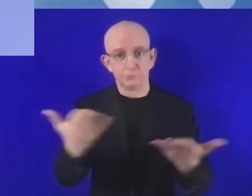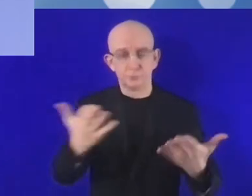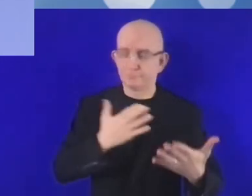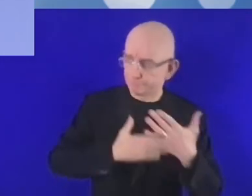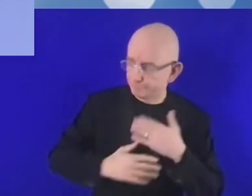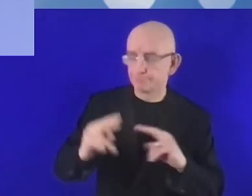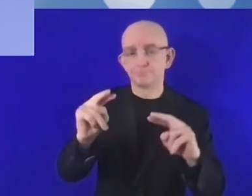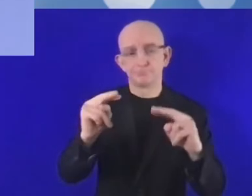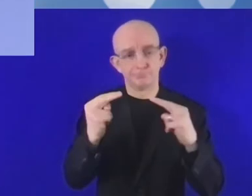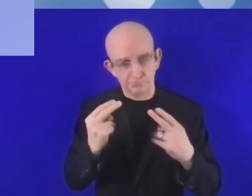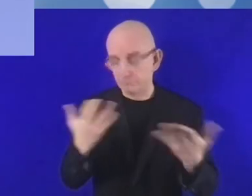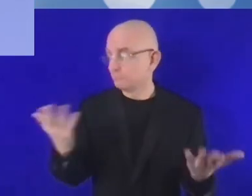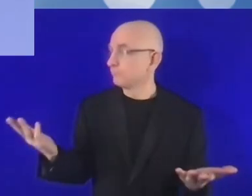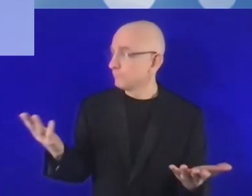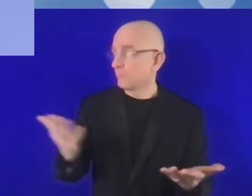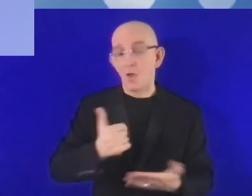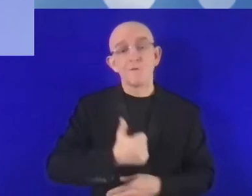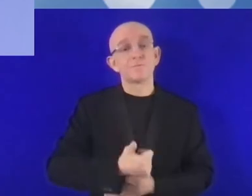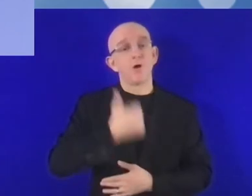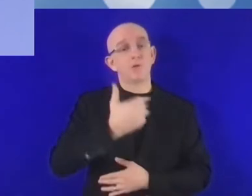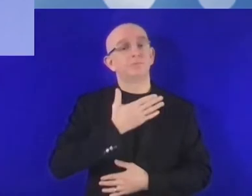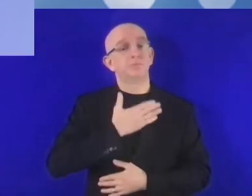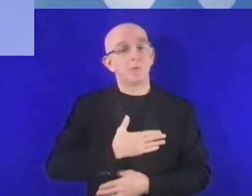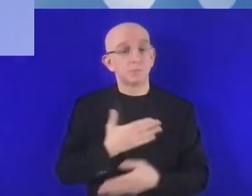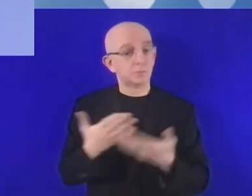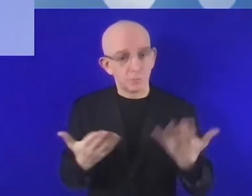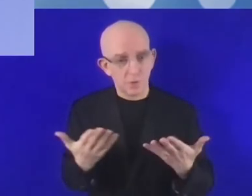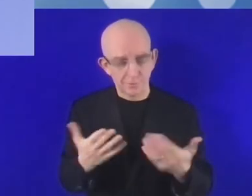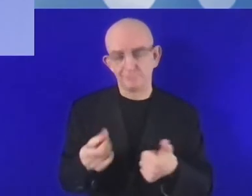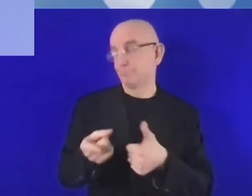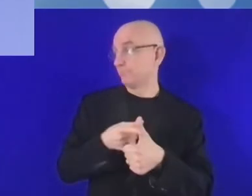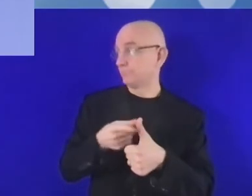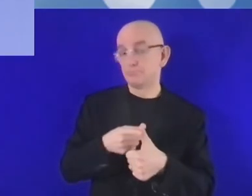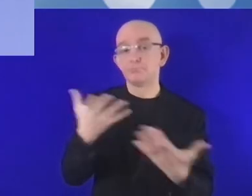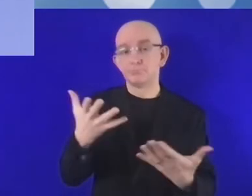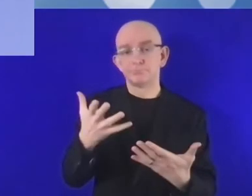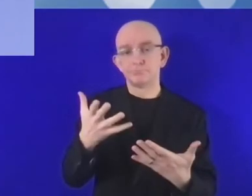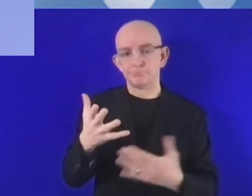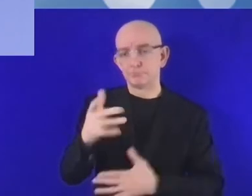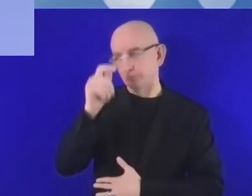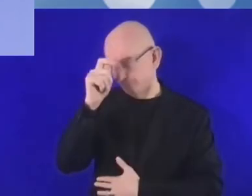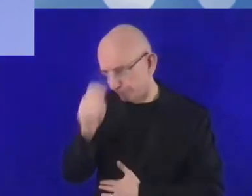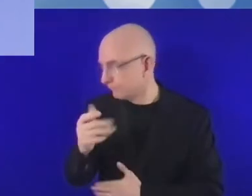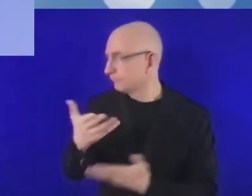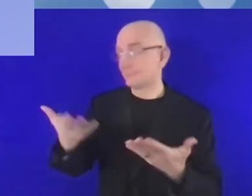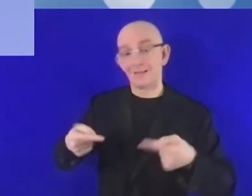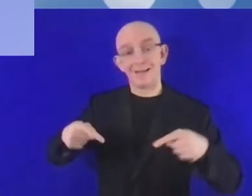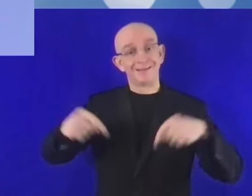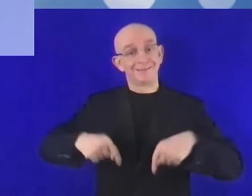En primer lugar, me gustaría decir que